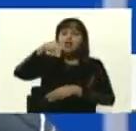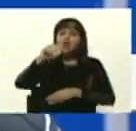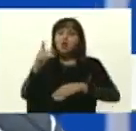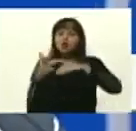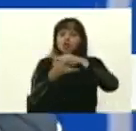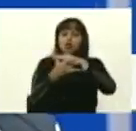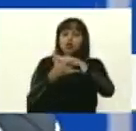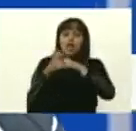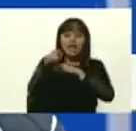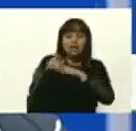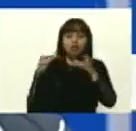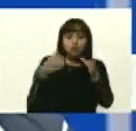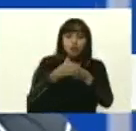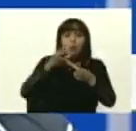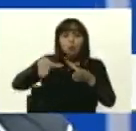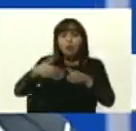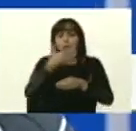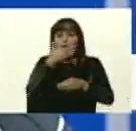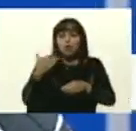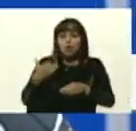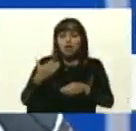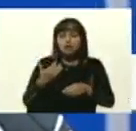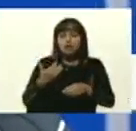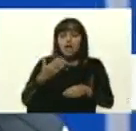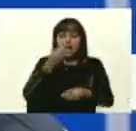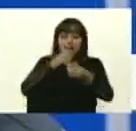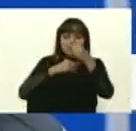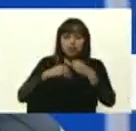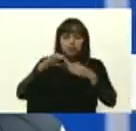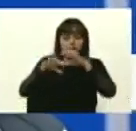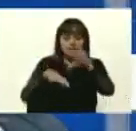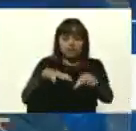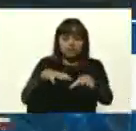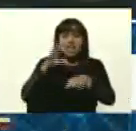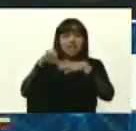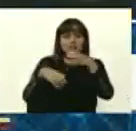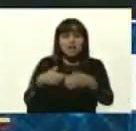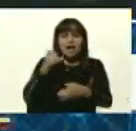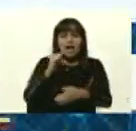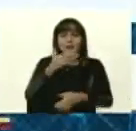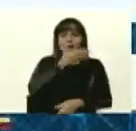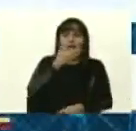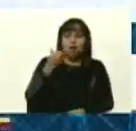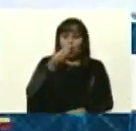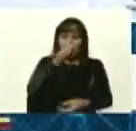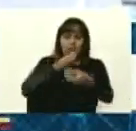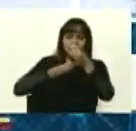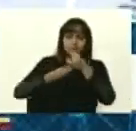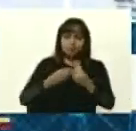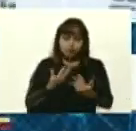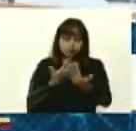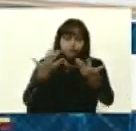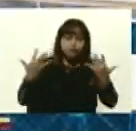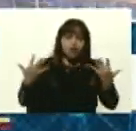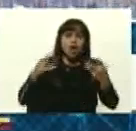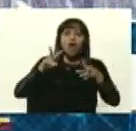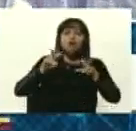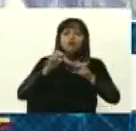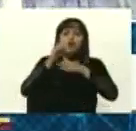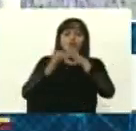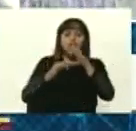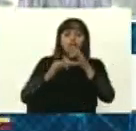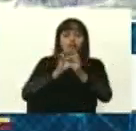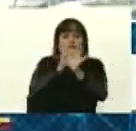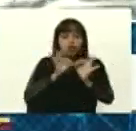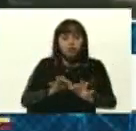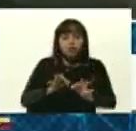a fin de que se pueda aumentar la eficacia de ellos y que nuestros animales reciban la mayor cantidad de nutrientes en un nuevo bloque y explotando